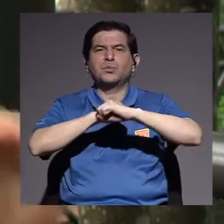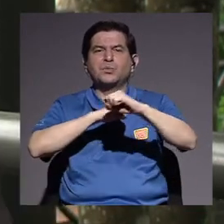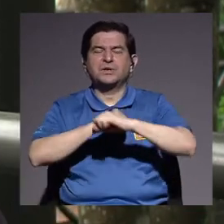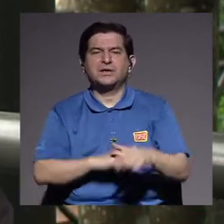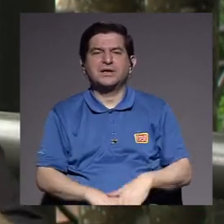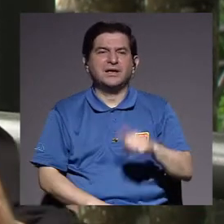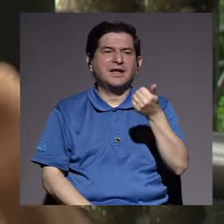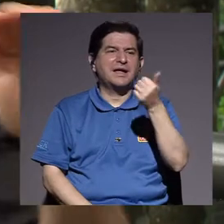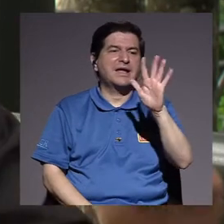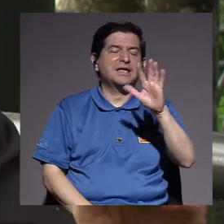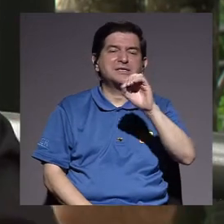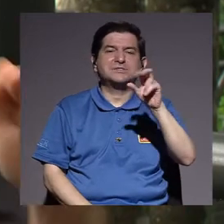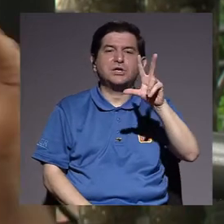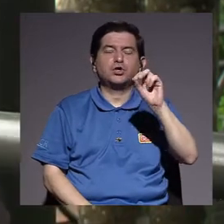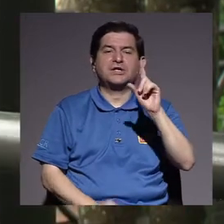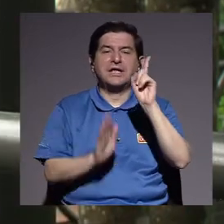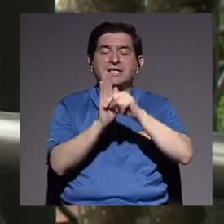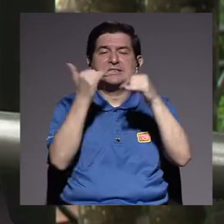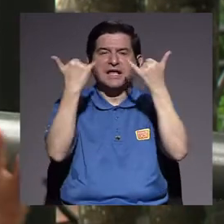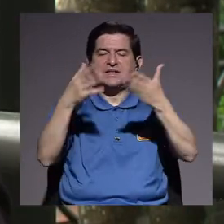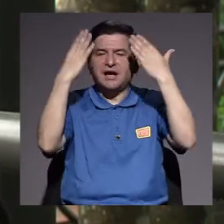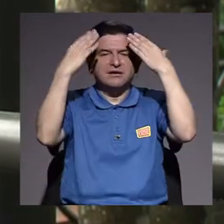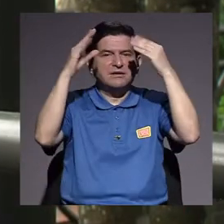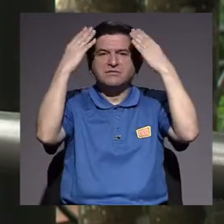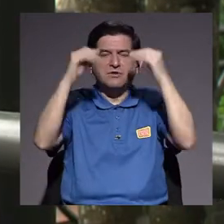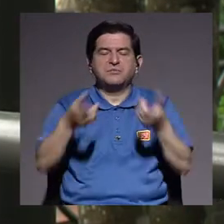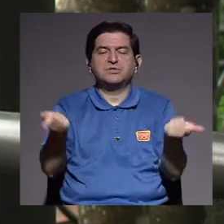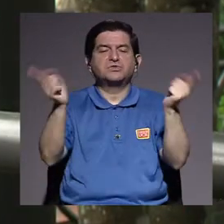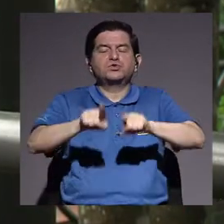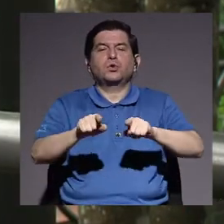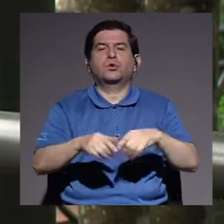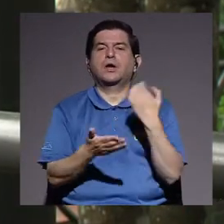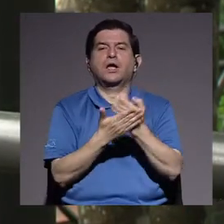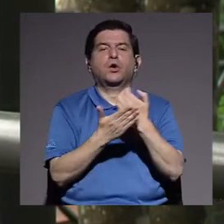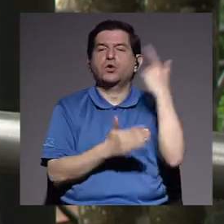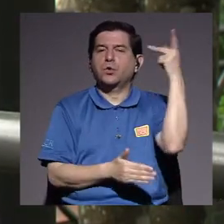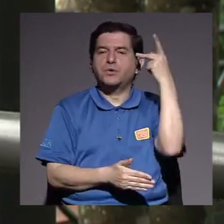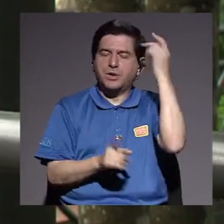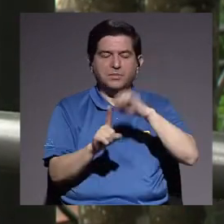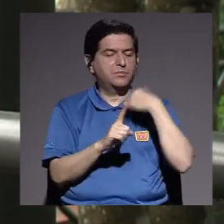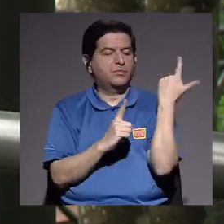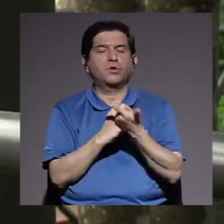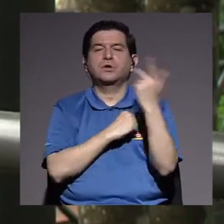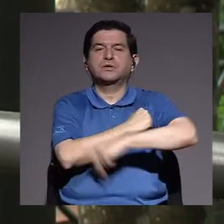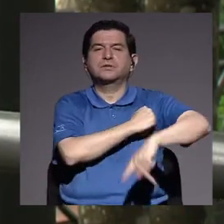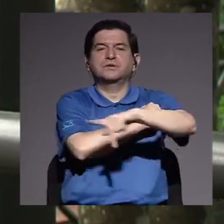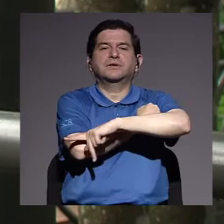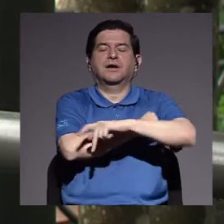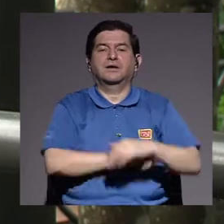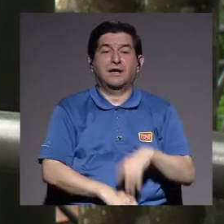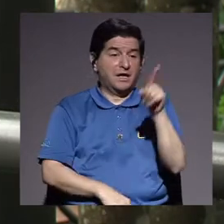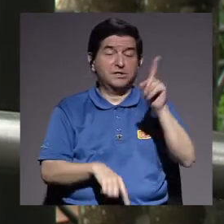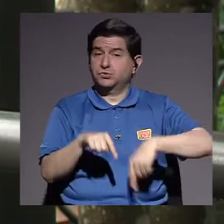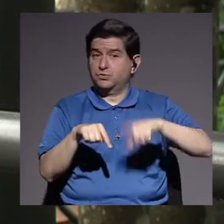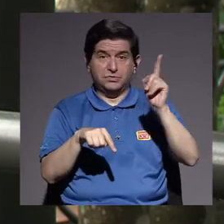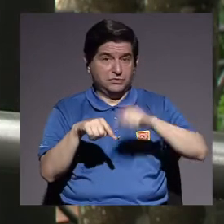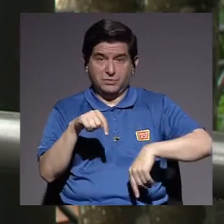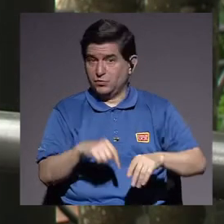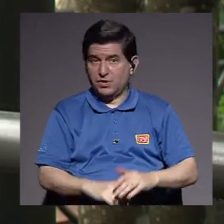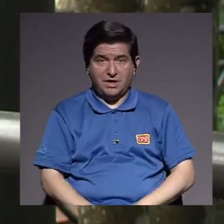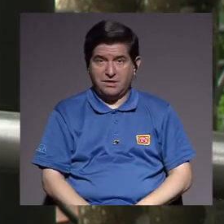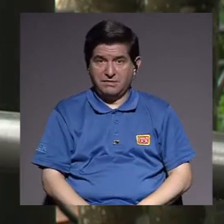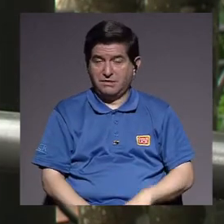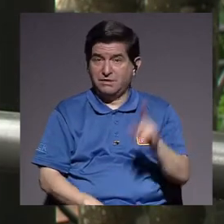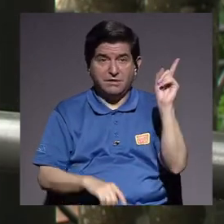publicitaria. 15 o 30 segundos son suficientes para informarnos sobre qué está pasando económica, política, socialmente en el país. Eso no puede ser